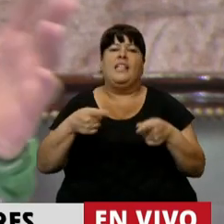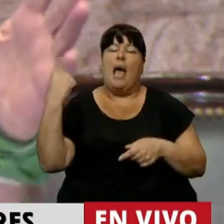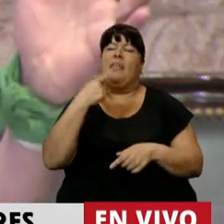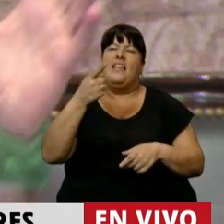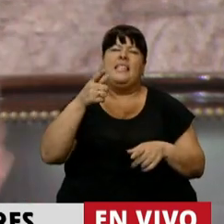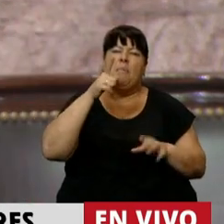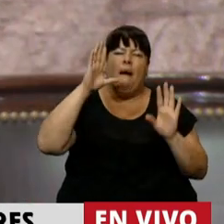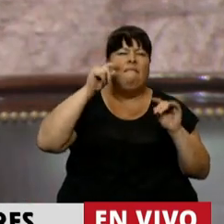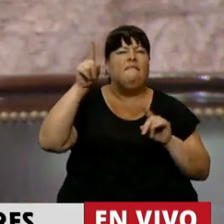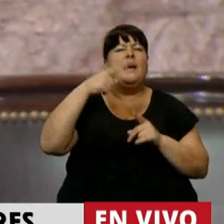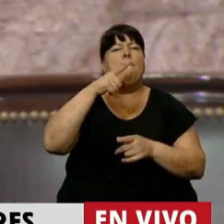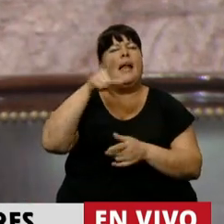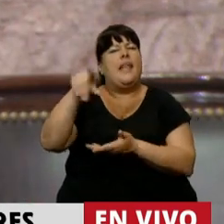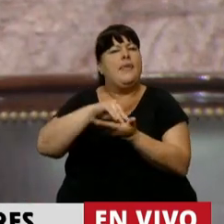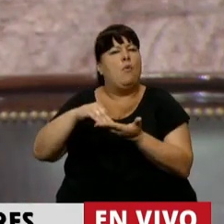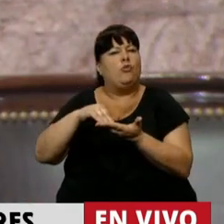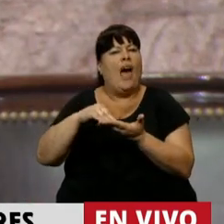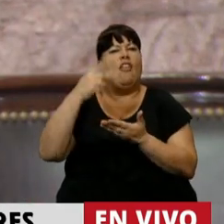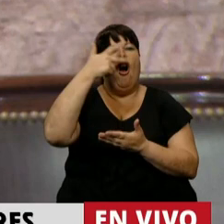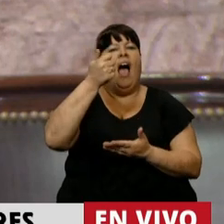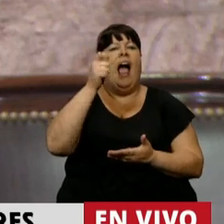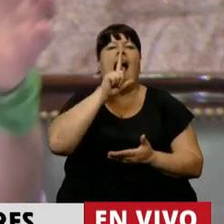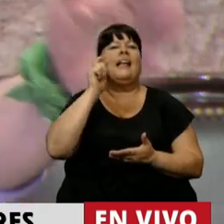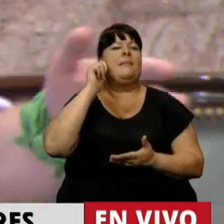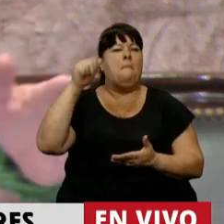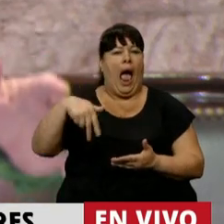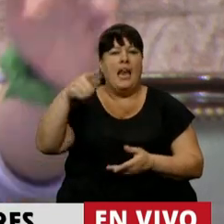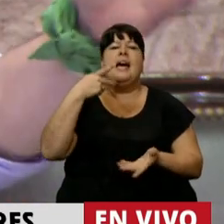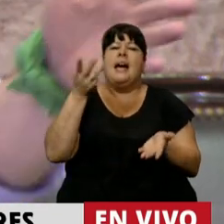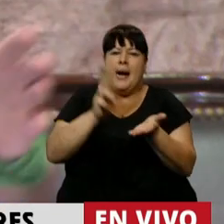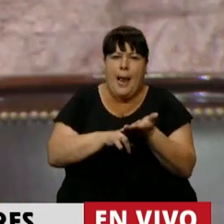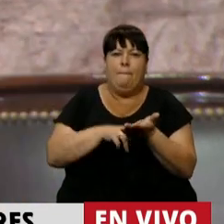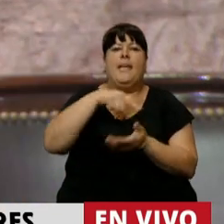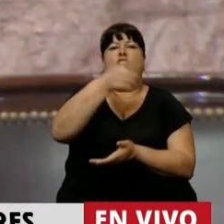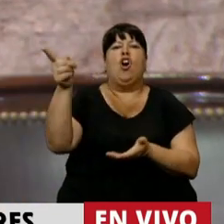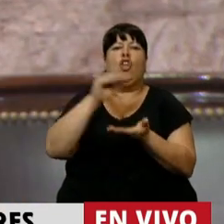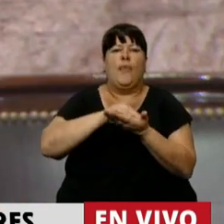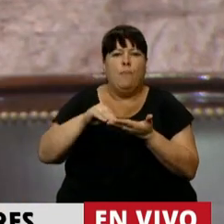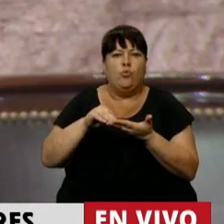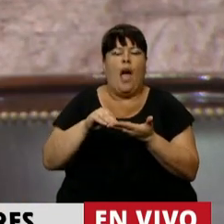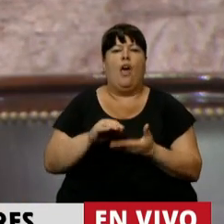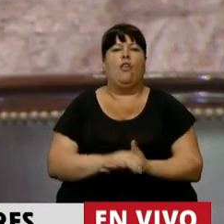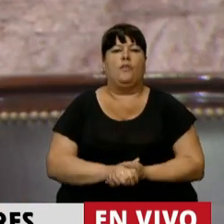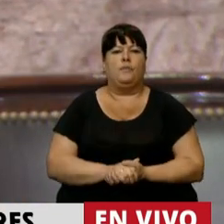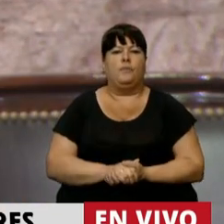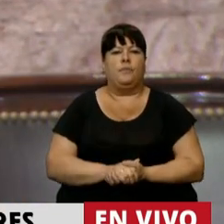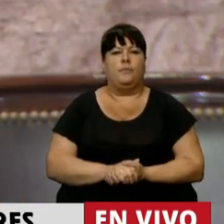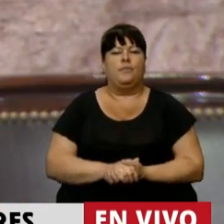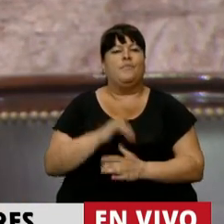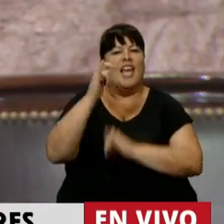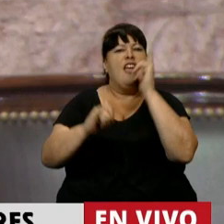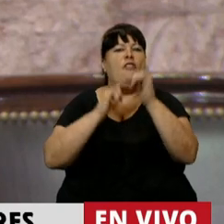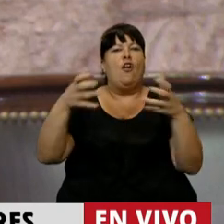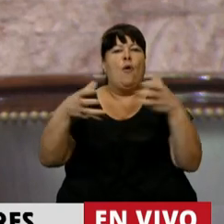si no recuerdo mal, creo que el diputado Itay Hatman en aquel momento, y lo repitieron los diputados que dieron el